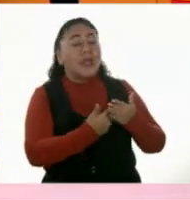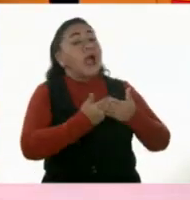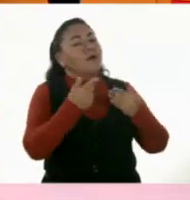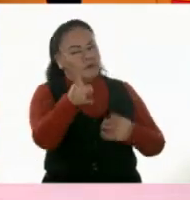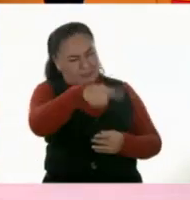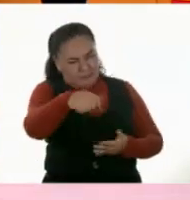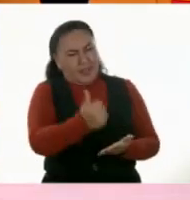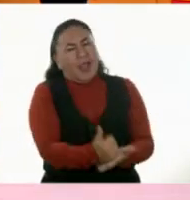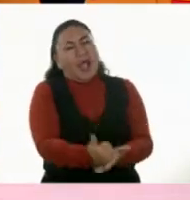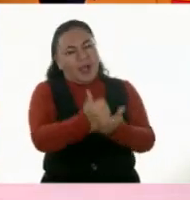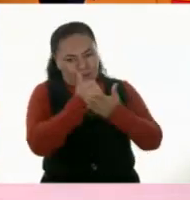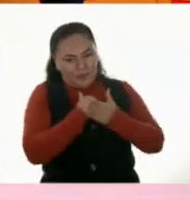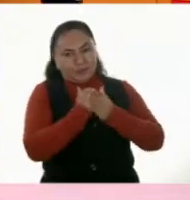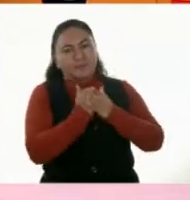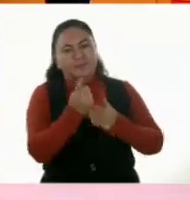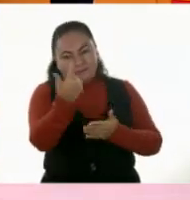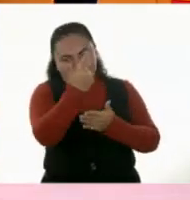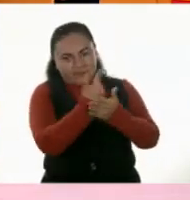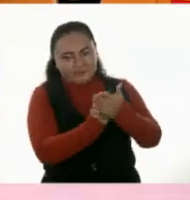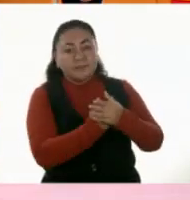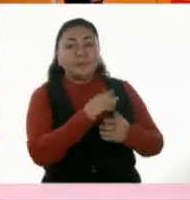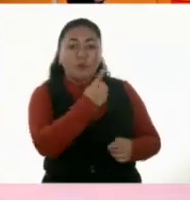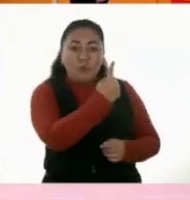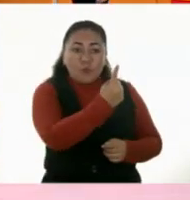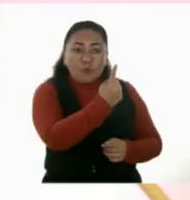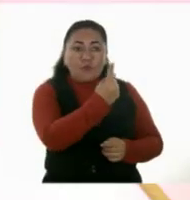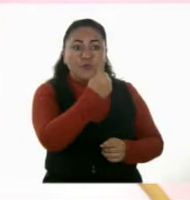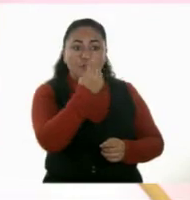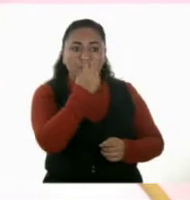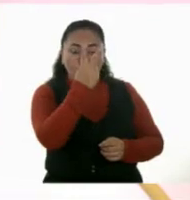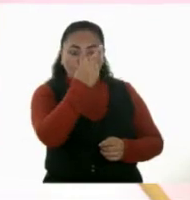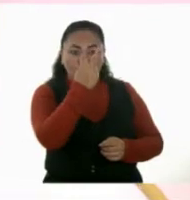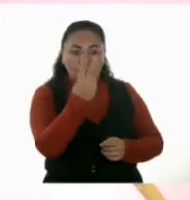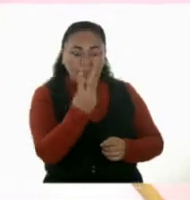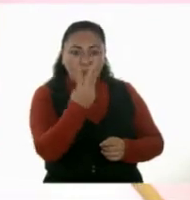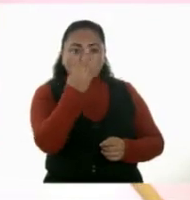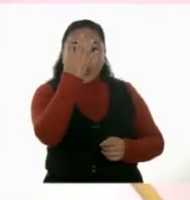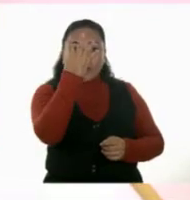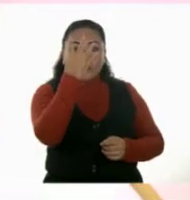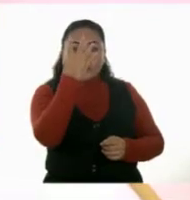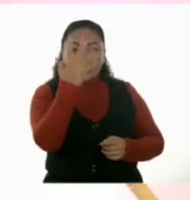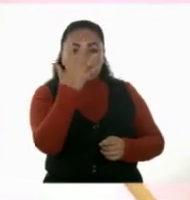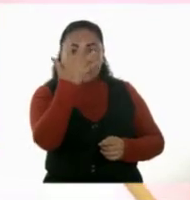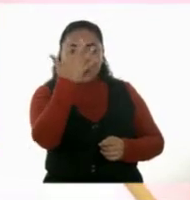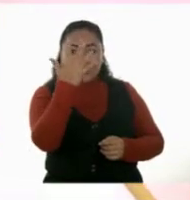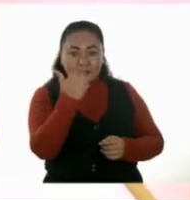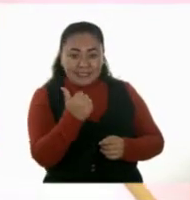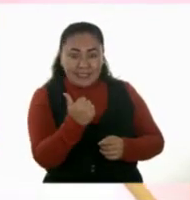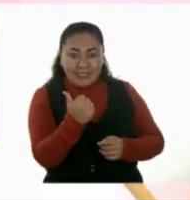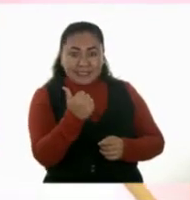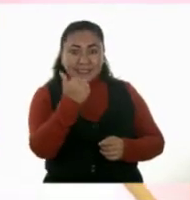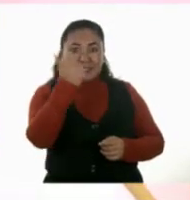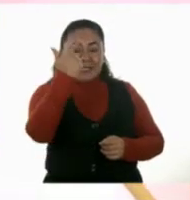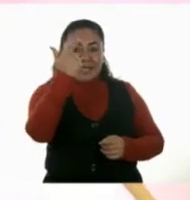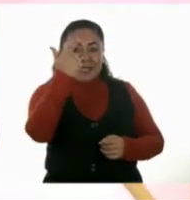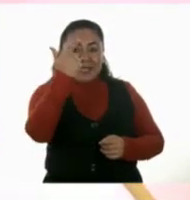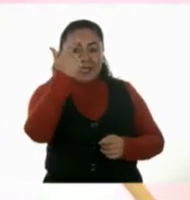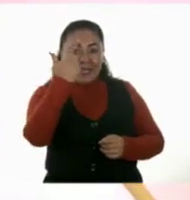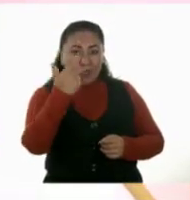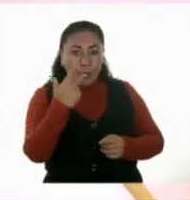ayúdenme a contarlas. Una, dos, tres, cuatro, cinco, seis,